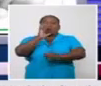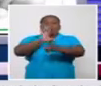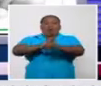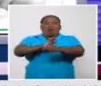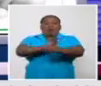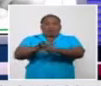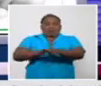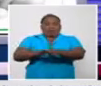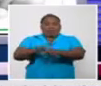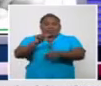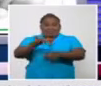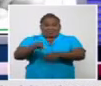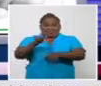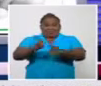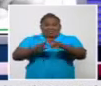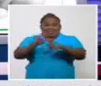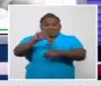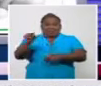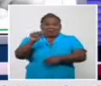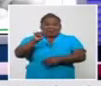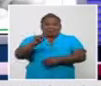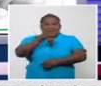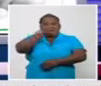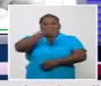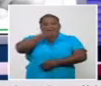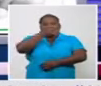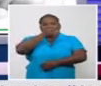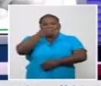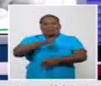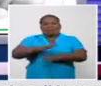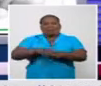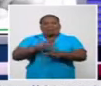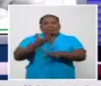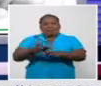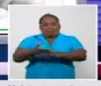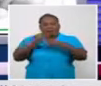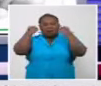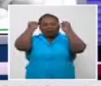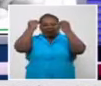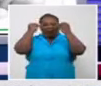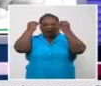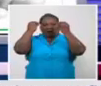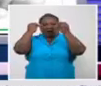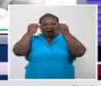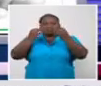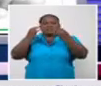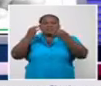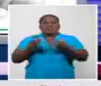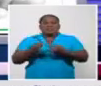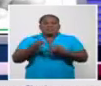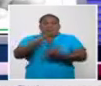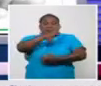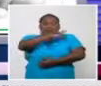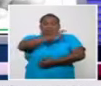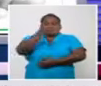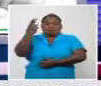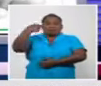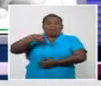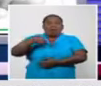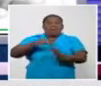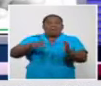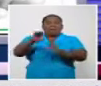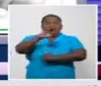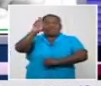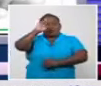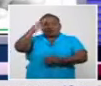este tema abundaremos en los próximos minutos con el análisis que siempre nos hace llegar la autoridad del Ministerio de Salud Pública. Me